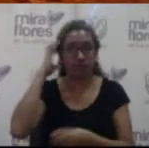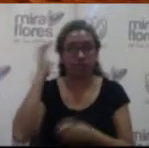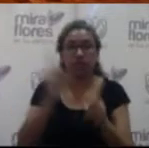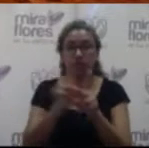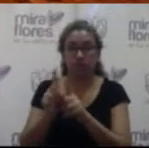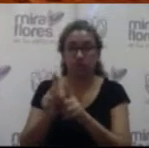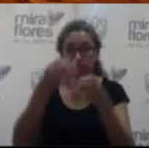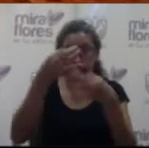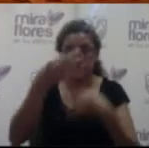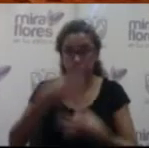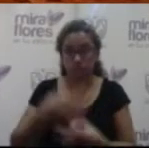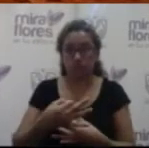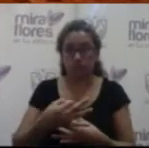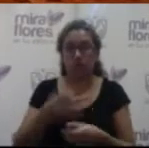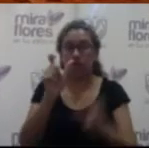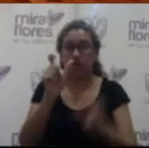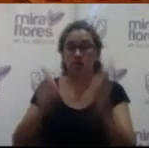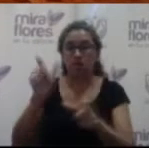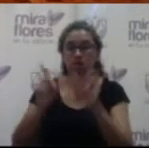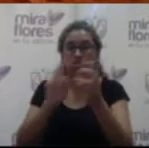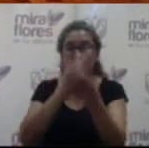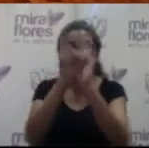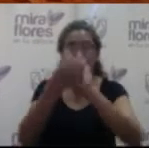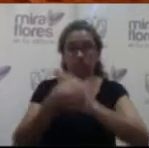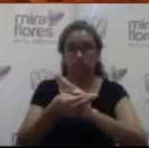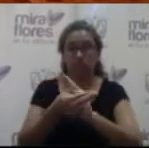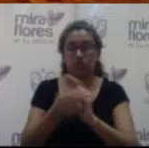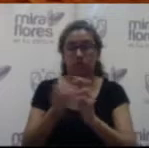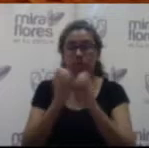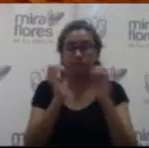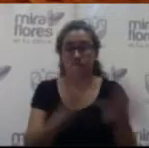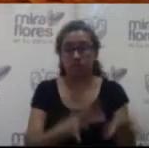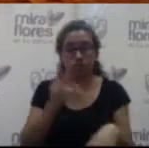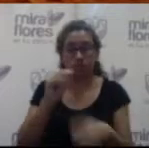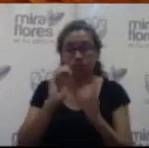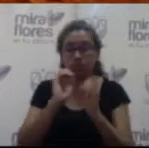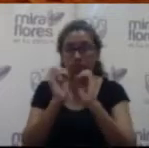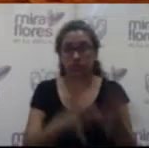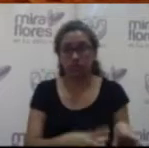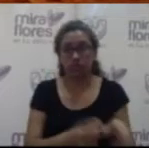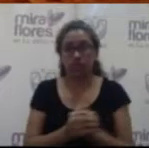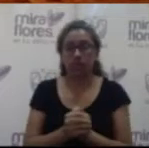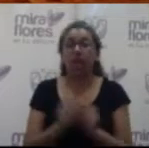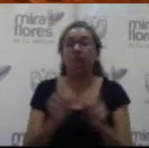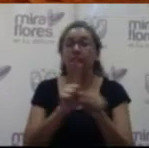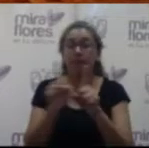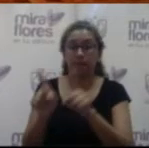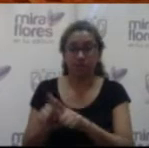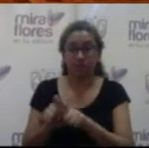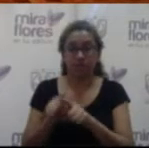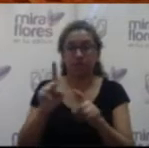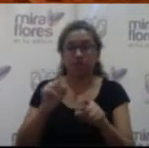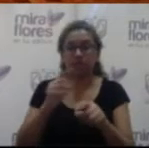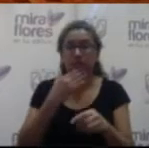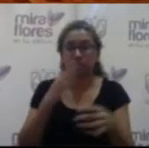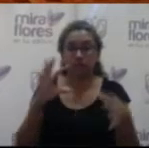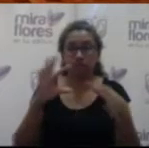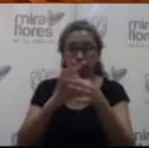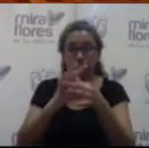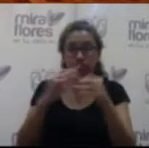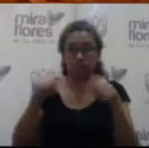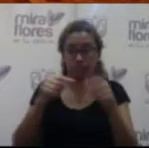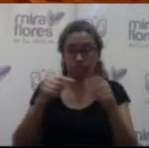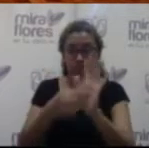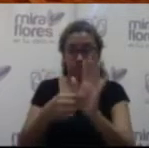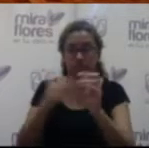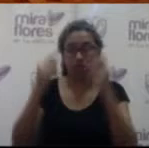formalización de los recicladores para el desarrollo del programa Basura que no es basura. El mismo que como anexo forma parte integrante del presente